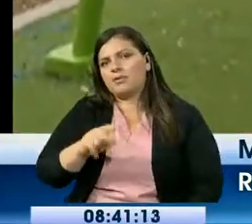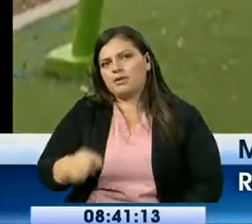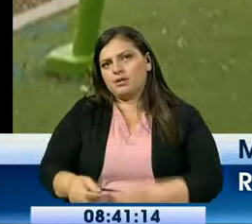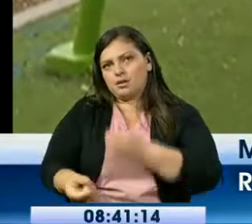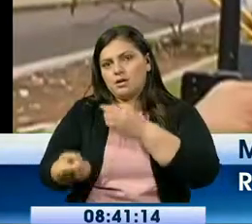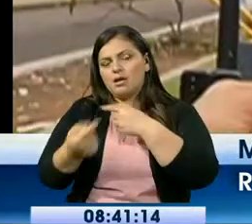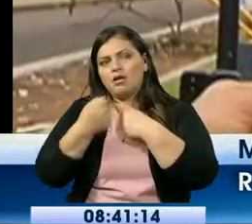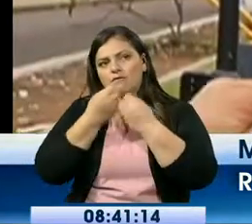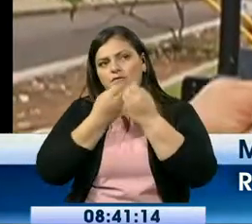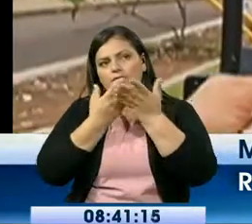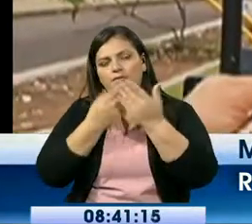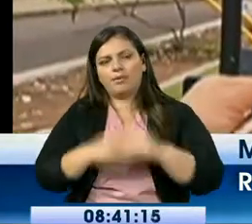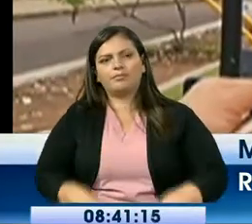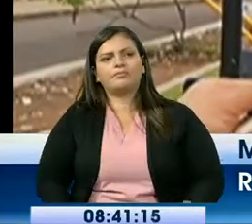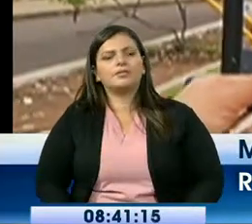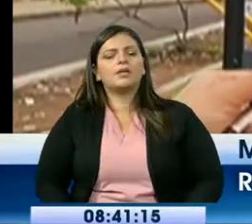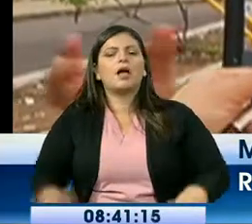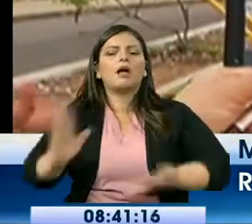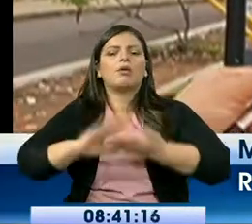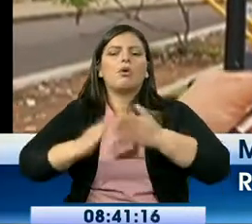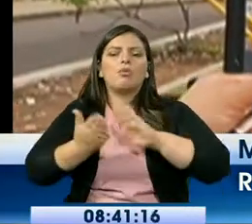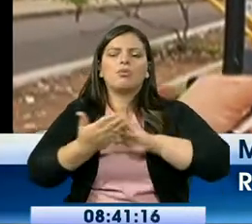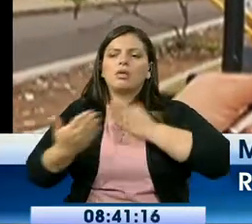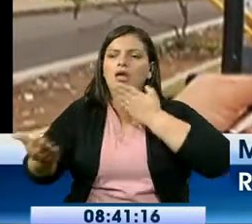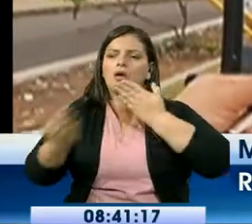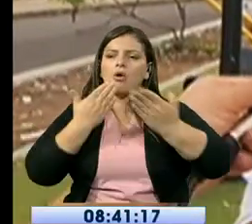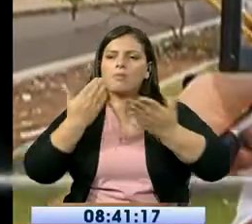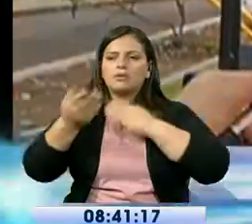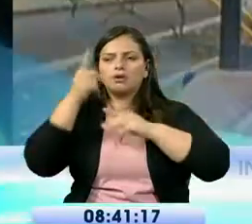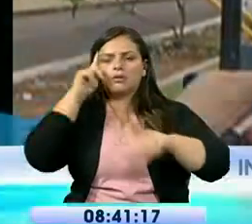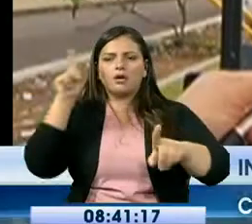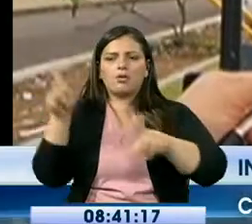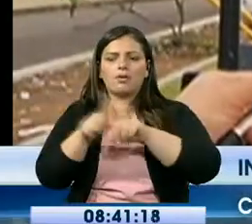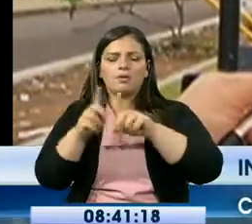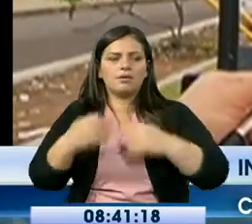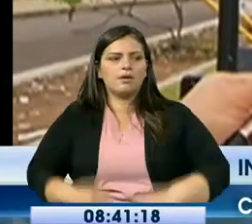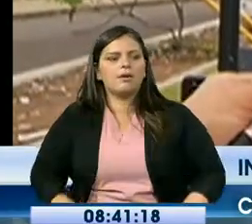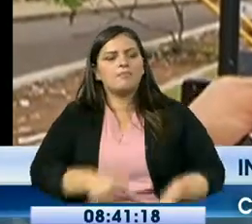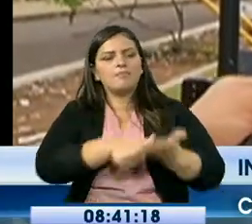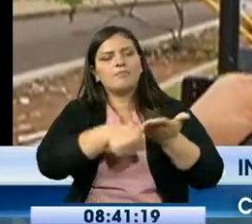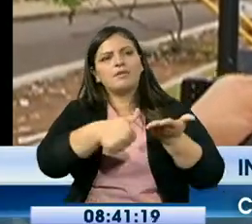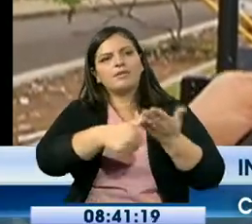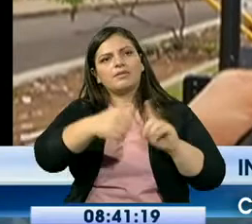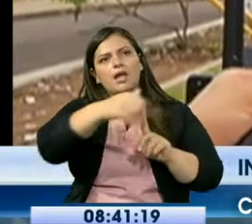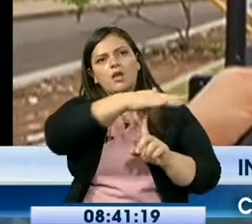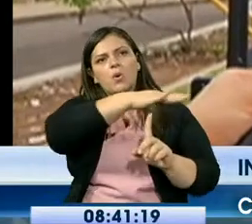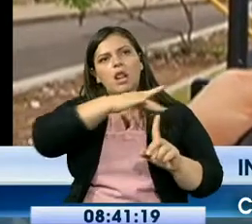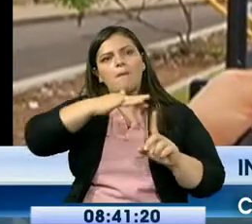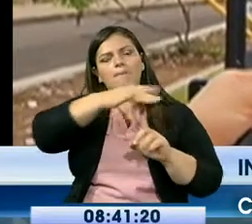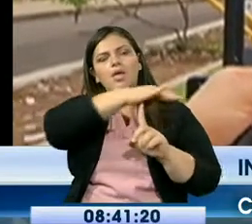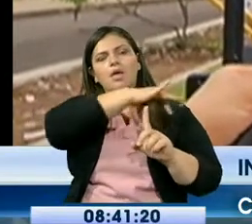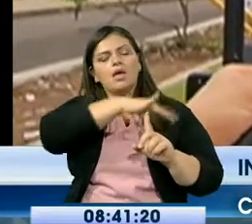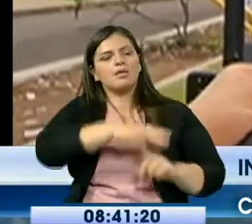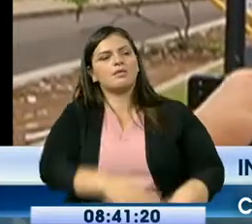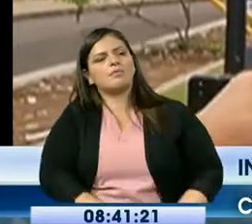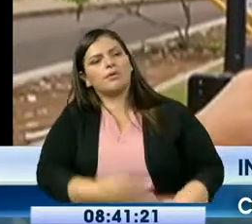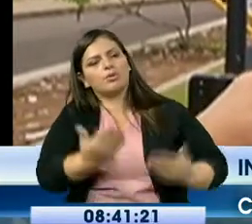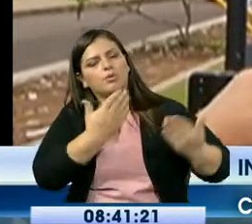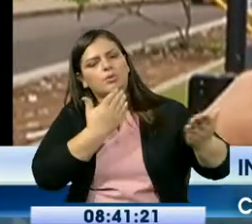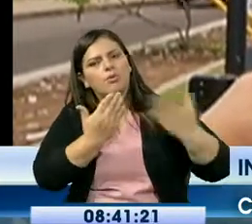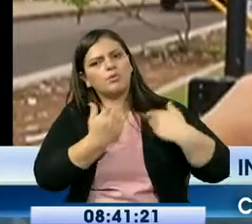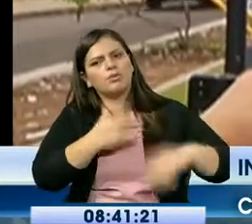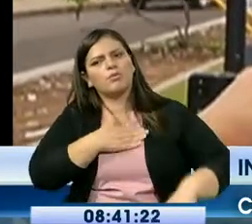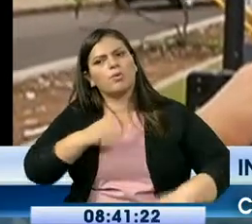Es un trabajo en conjunto entre la entidad local y el Ministerio del Ambiente Que se unifiquen para poder construir este parque y sea